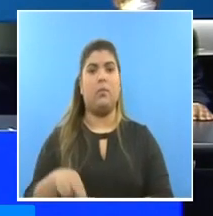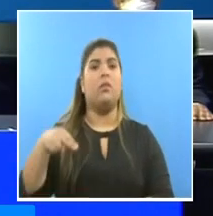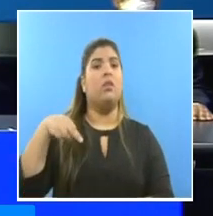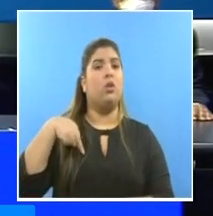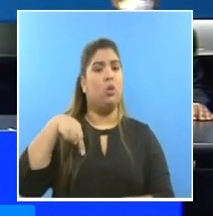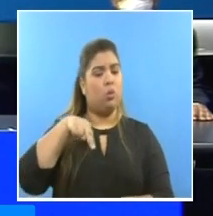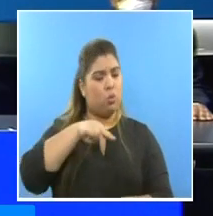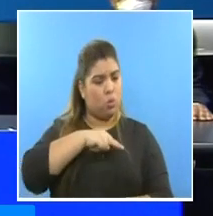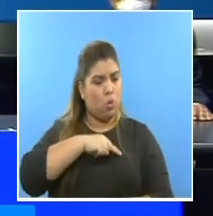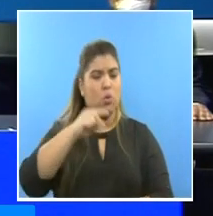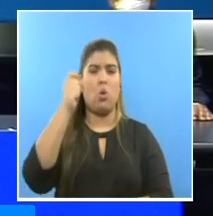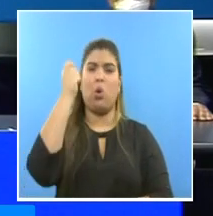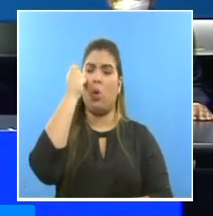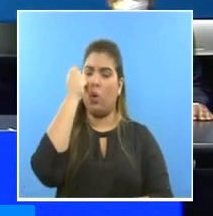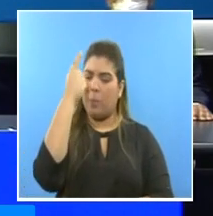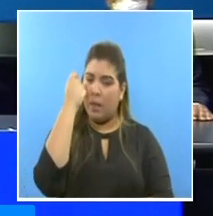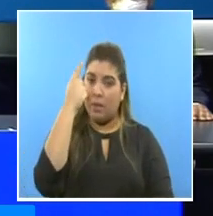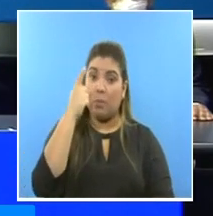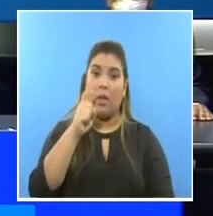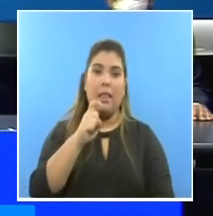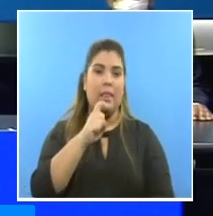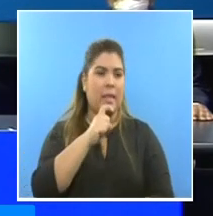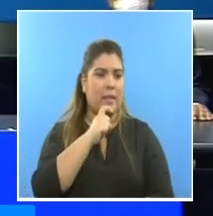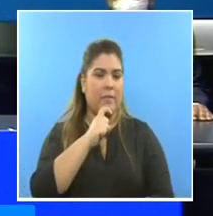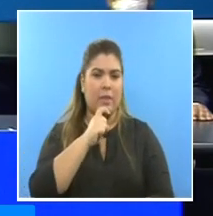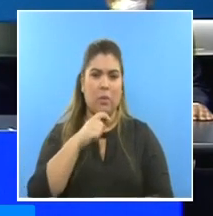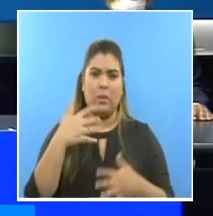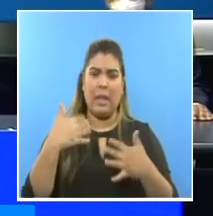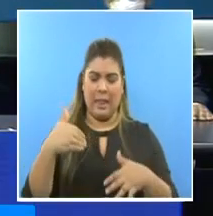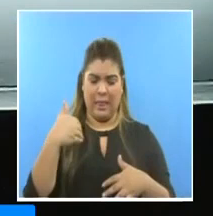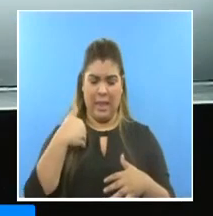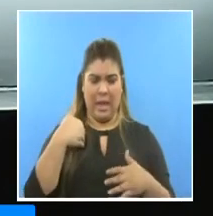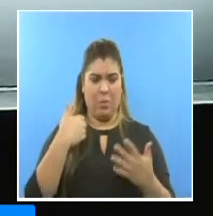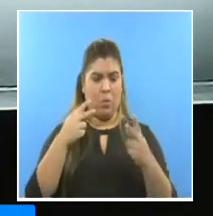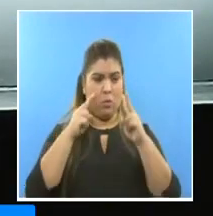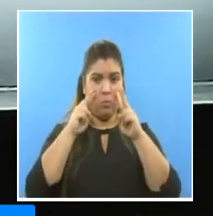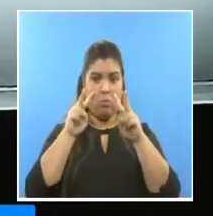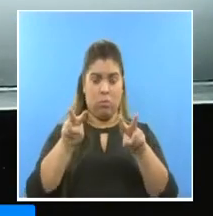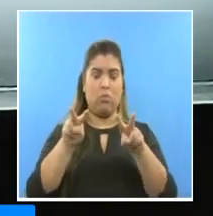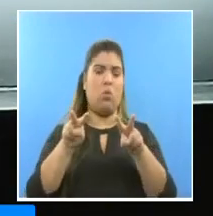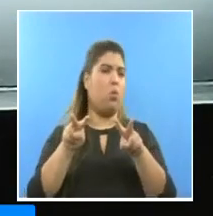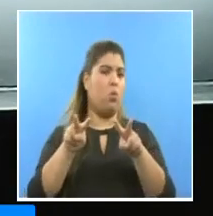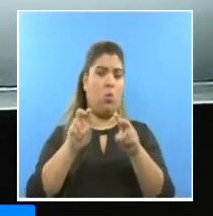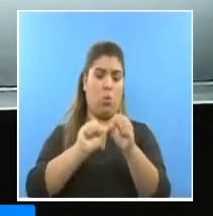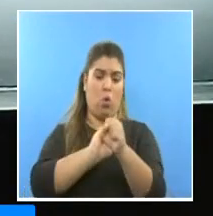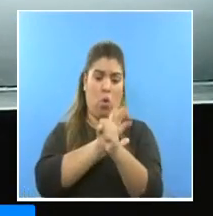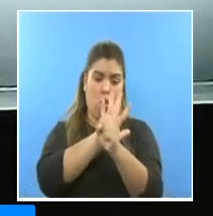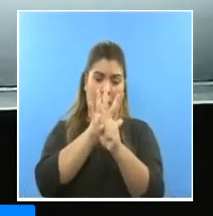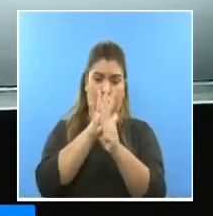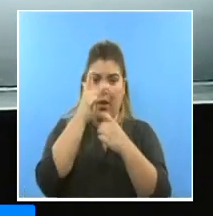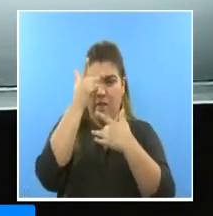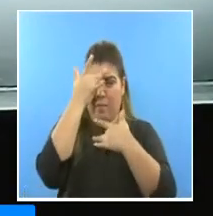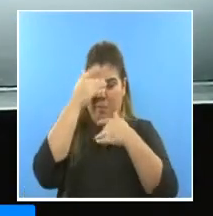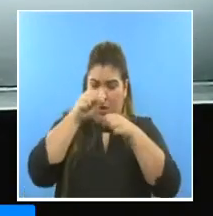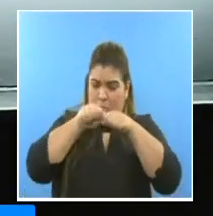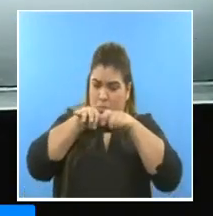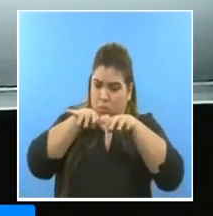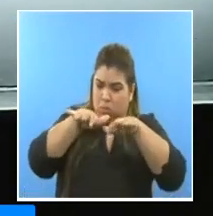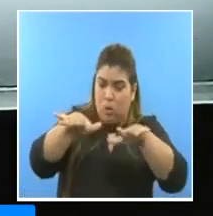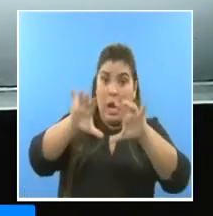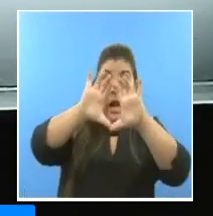que no solamente enfrentamos una pandemia viral la Facultad de Medicina ha dicho